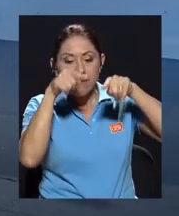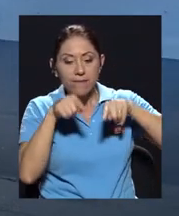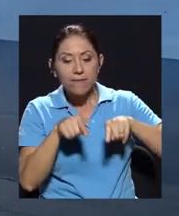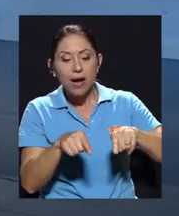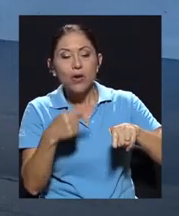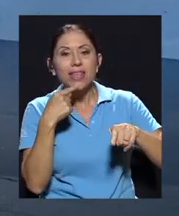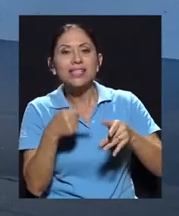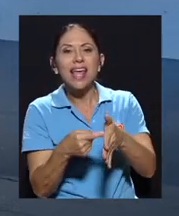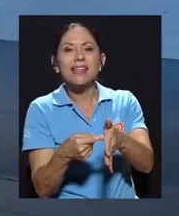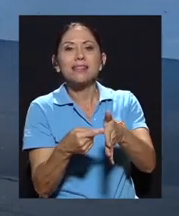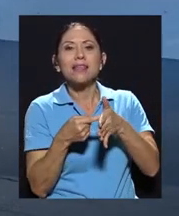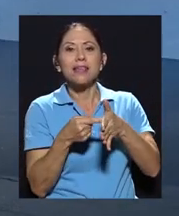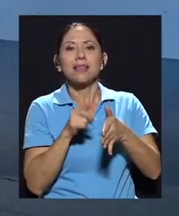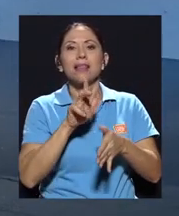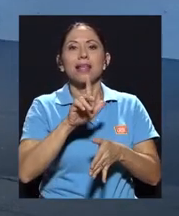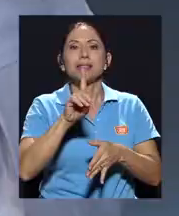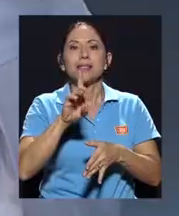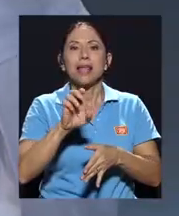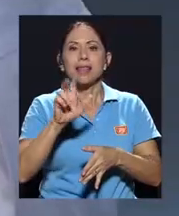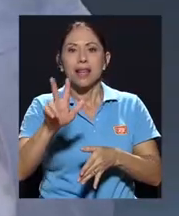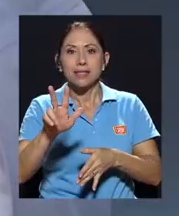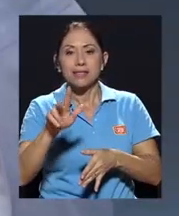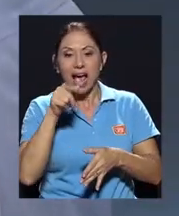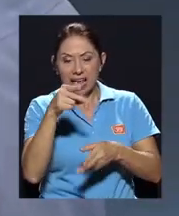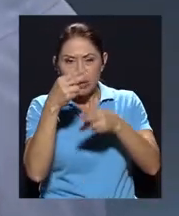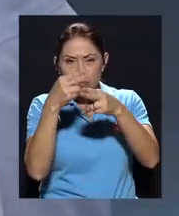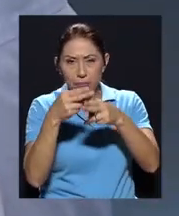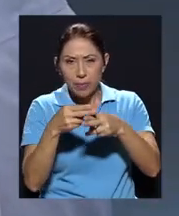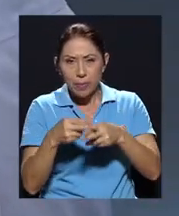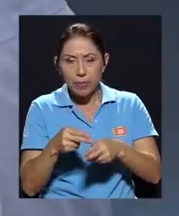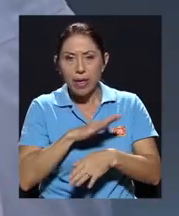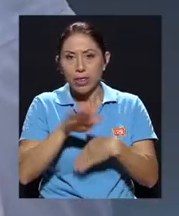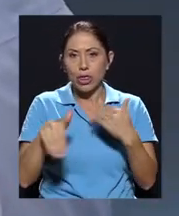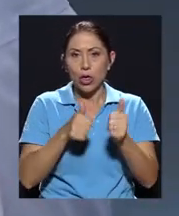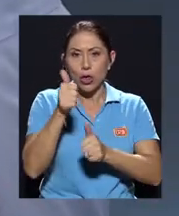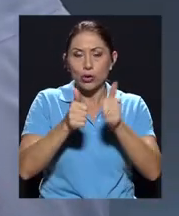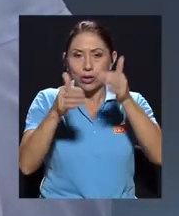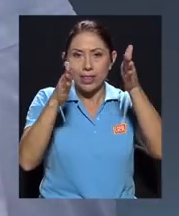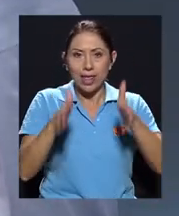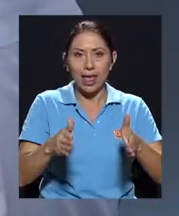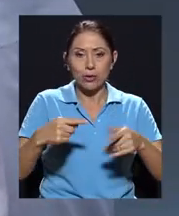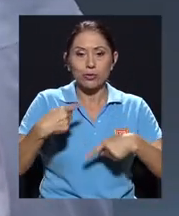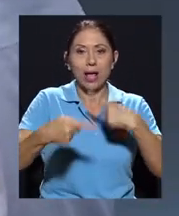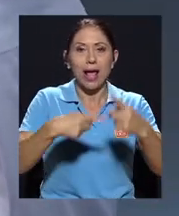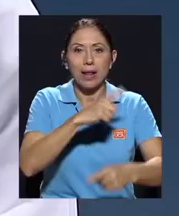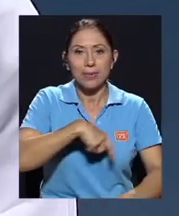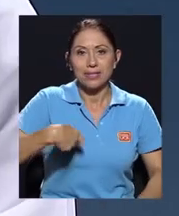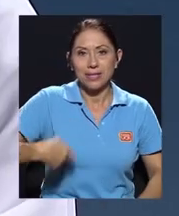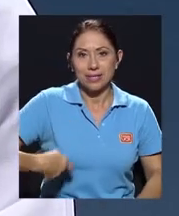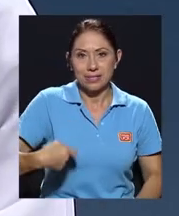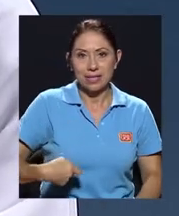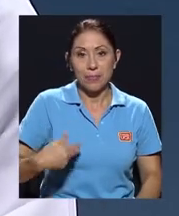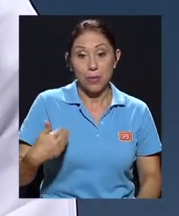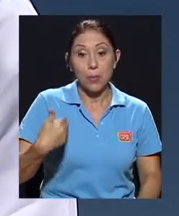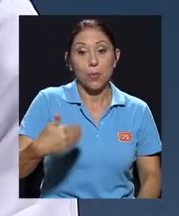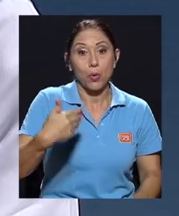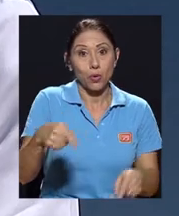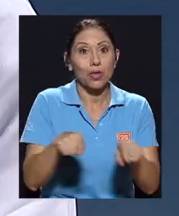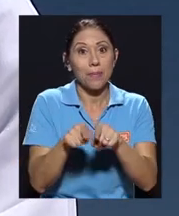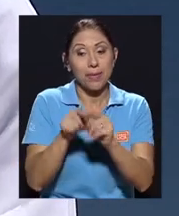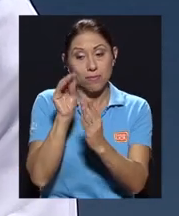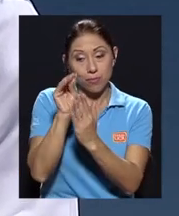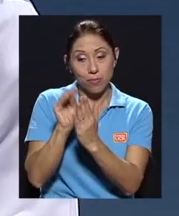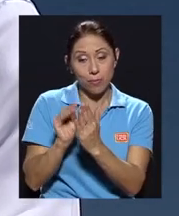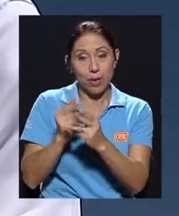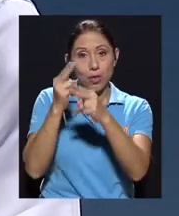sale, exigí 3D3, y vienen los nombres de los principales, bueno, de todos los candidatos a la presidencia. Pronto estarán también los de